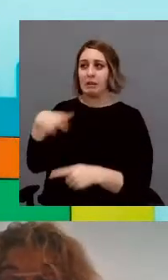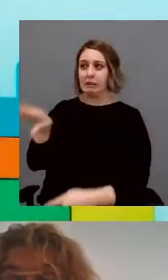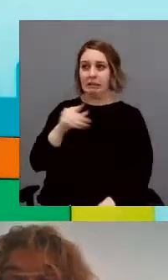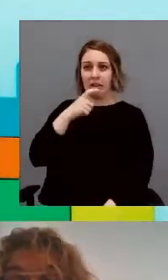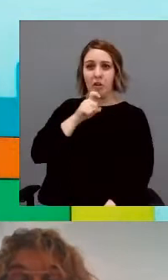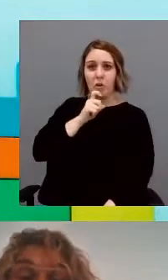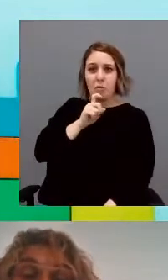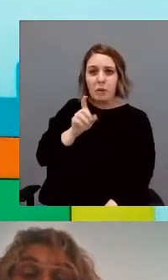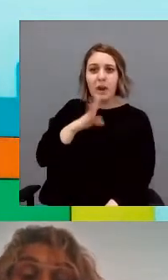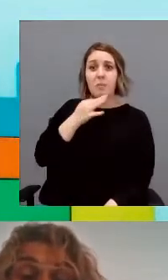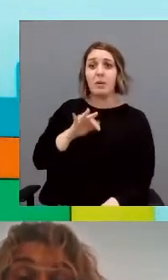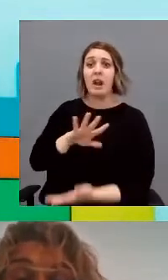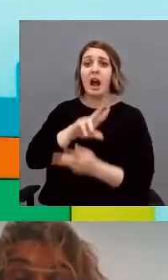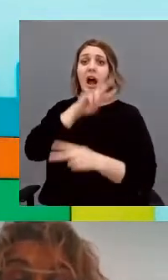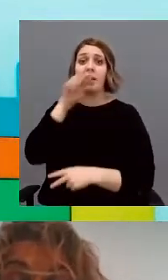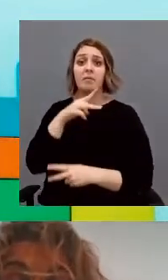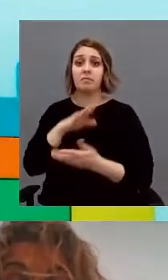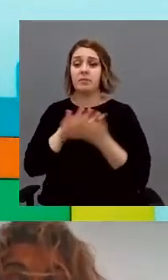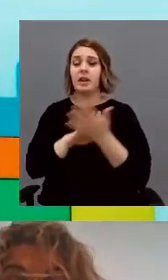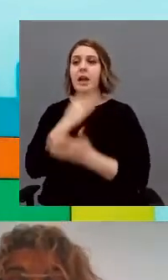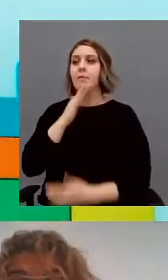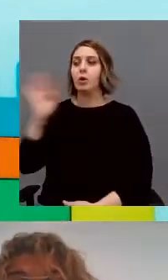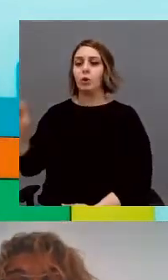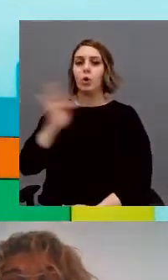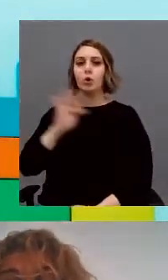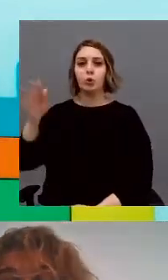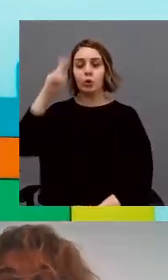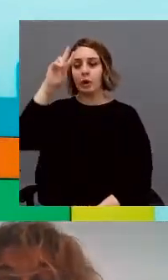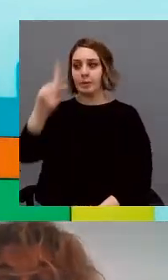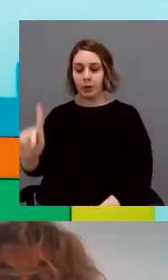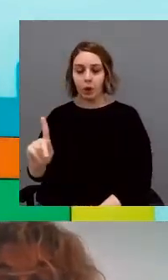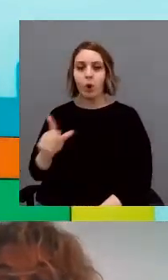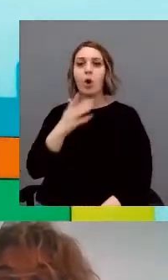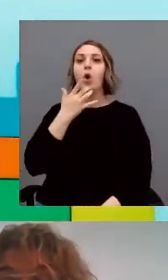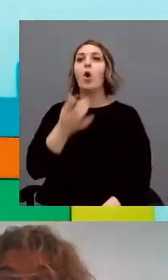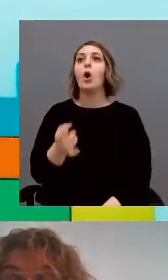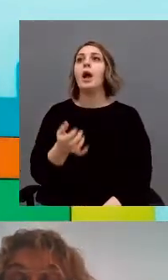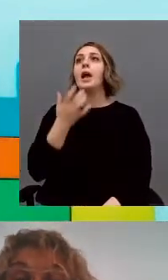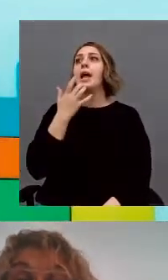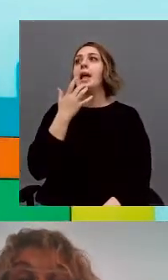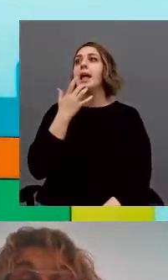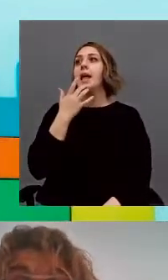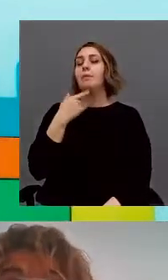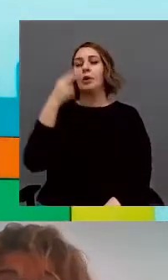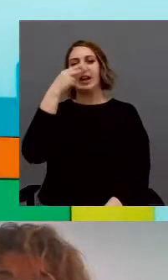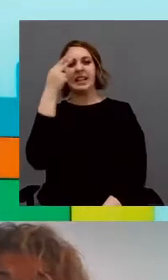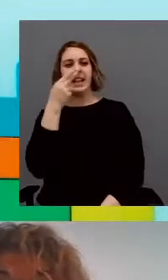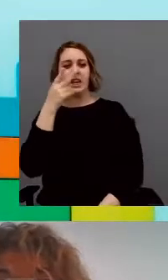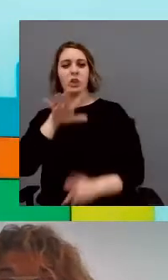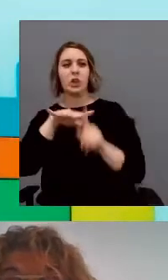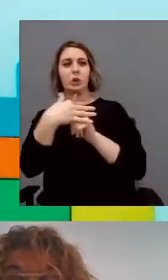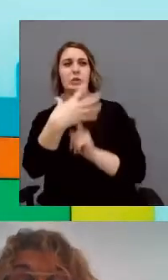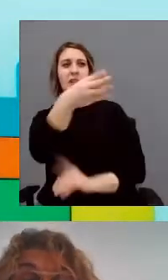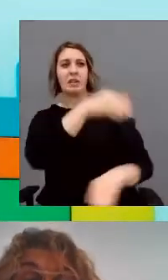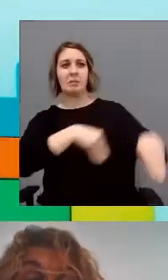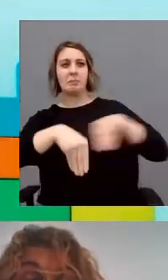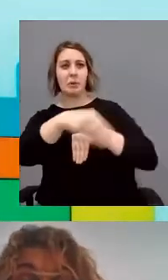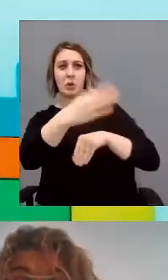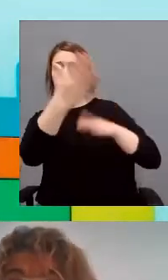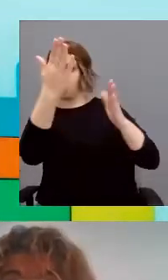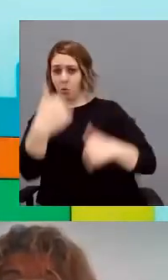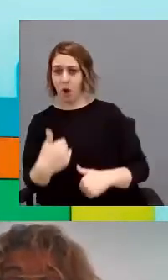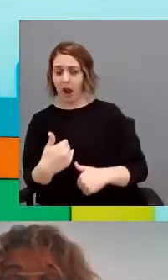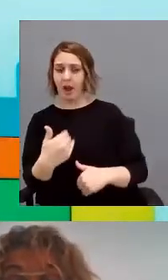habilidades conversacionales, por ejemplo, no respetar los turnos de palabra, no detectar el interés y la circunstancia personal de la otra persona,